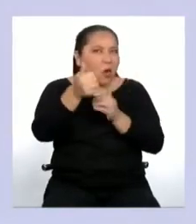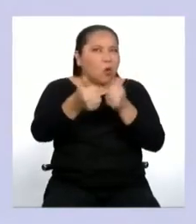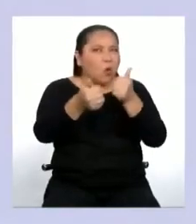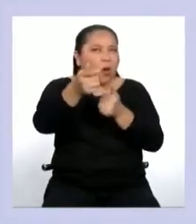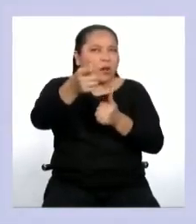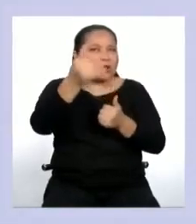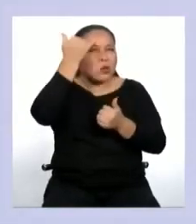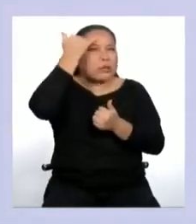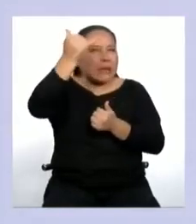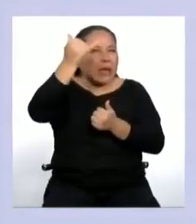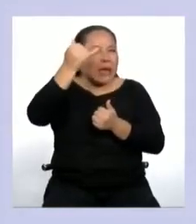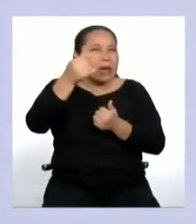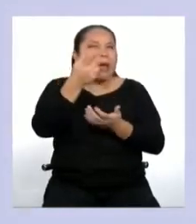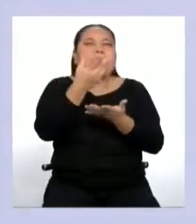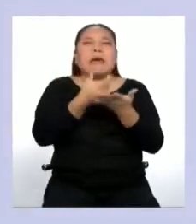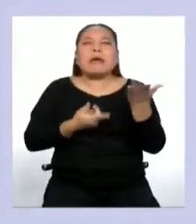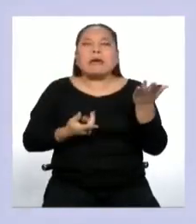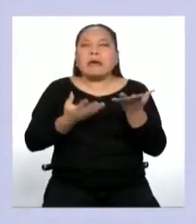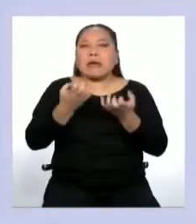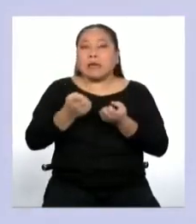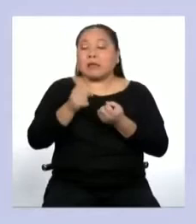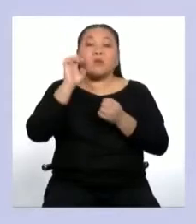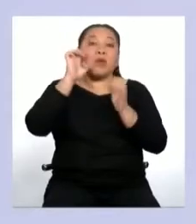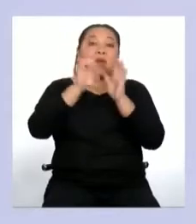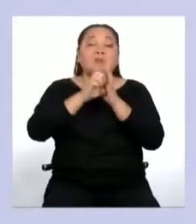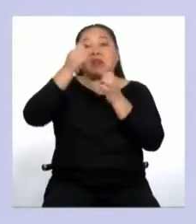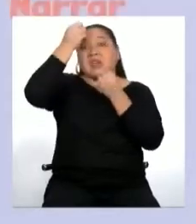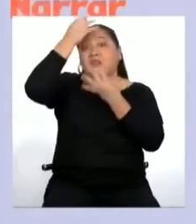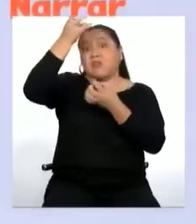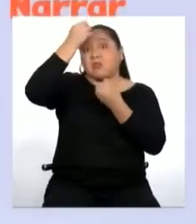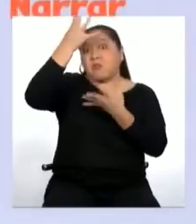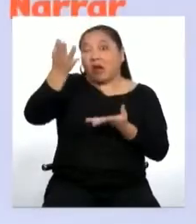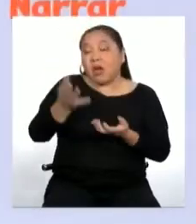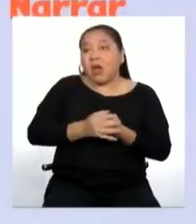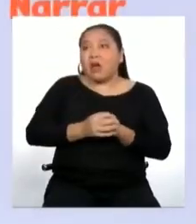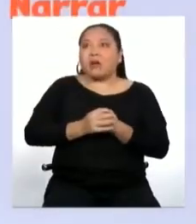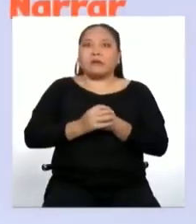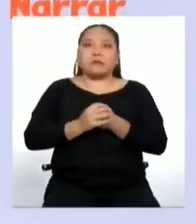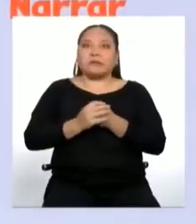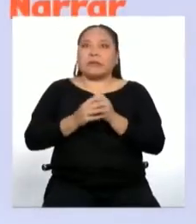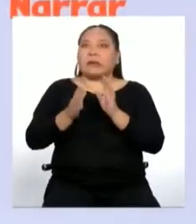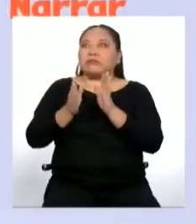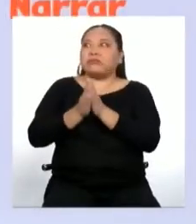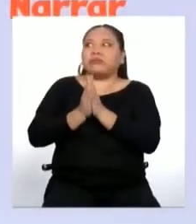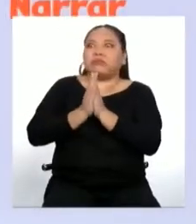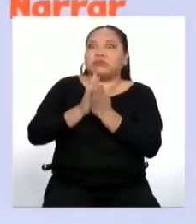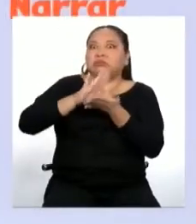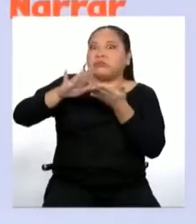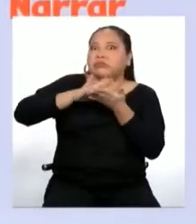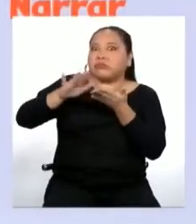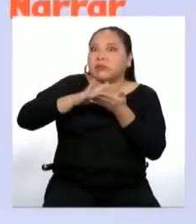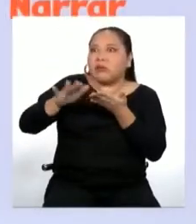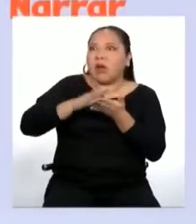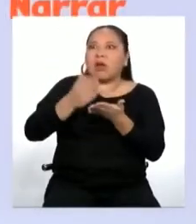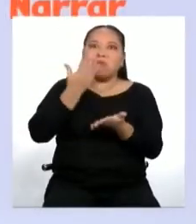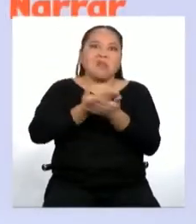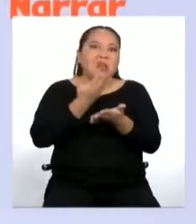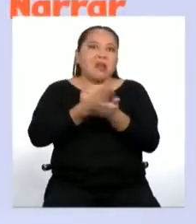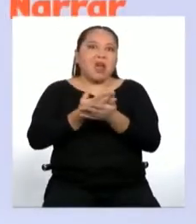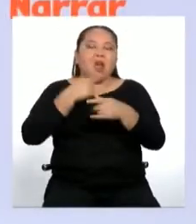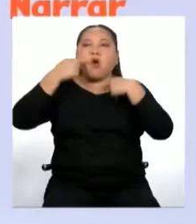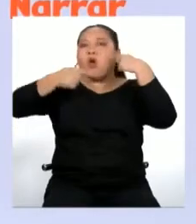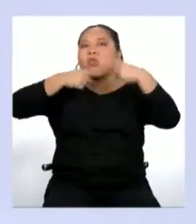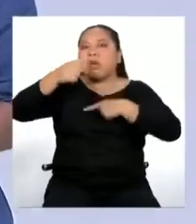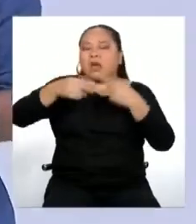mediante el texto? Por ejemplo, informar, persuadir o narrar. Y si nos piden escribir una carta, nuestra intención quizás sea